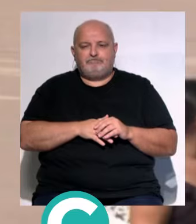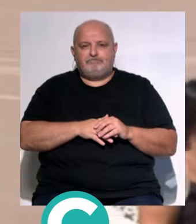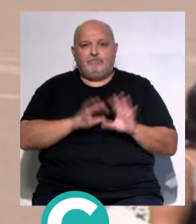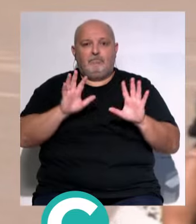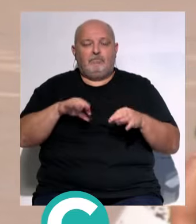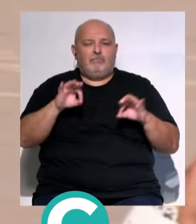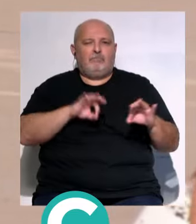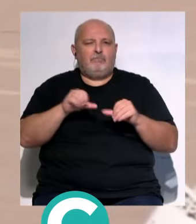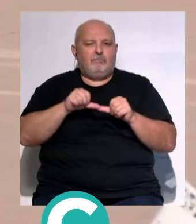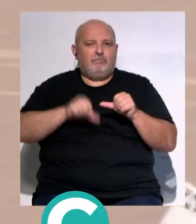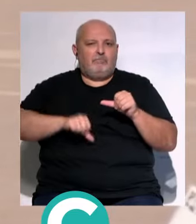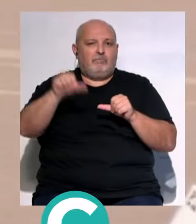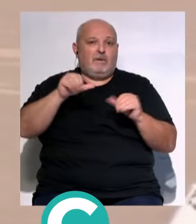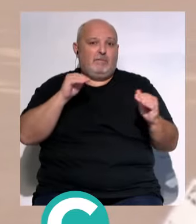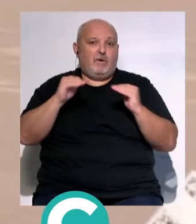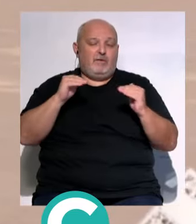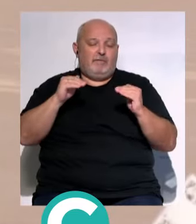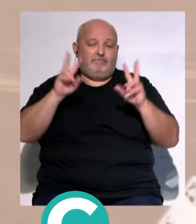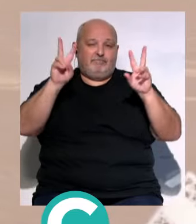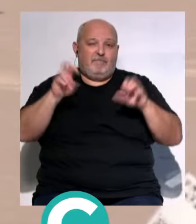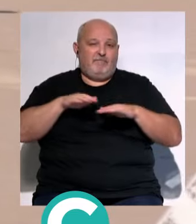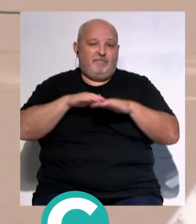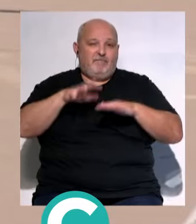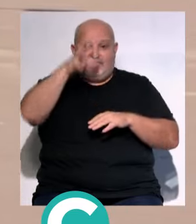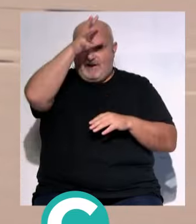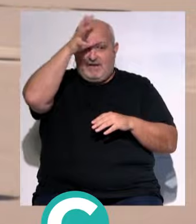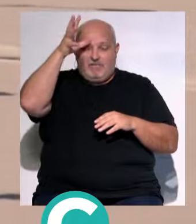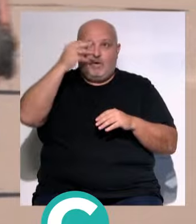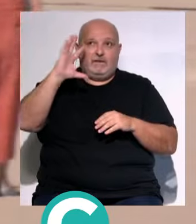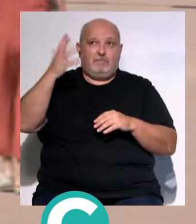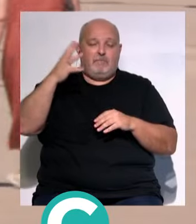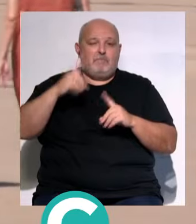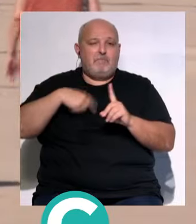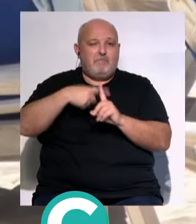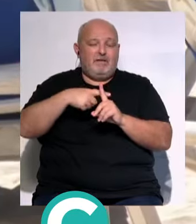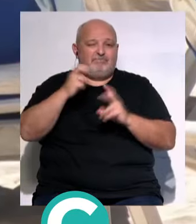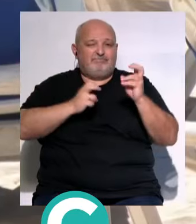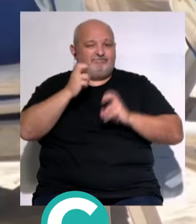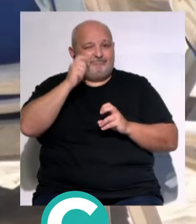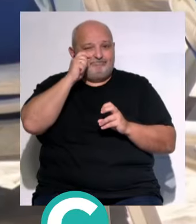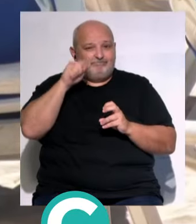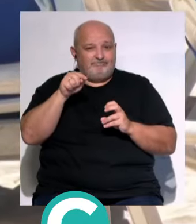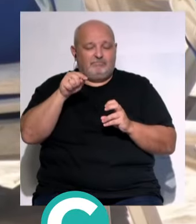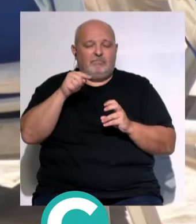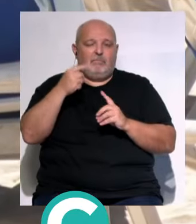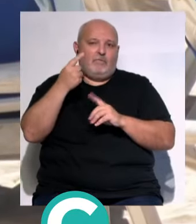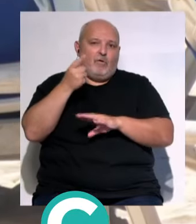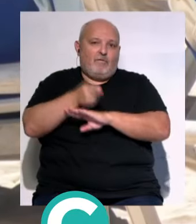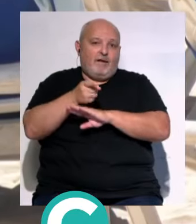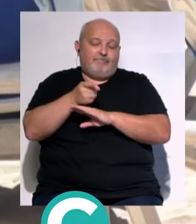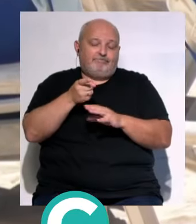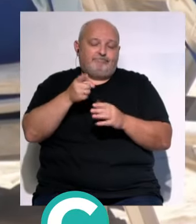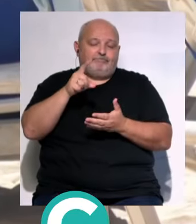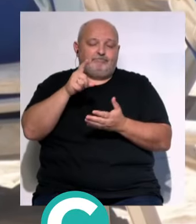Cádiz se prepara para su gran temporada... ...la estival, el inicio del buen tiempo... ...y la afluencia de miles de visitantes... ...obliga a la capital